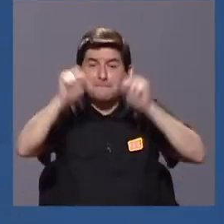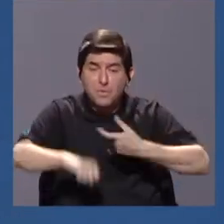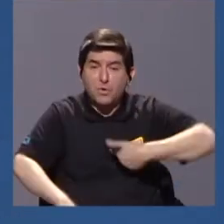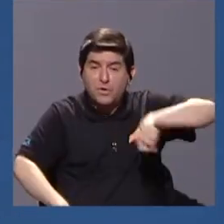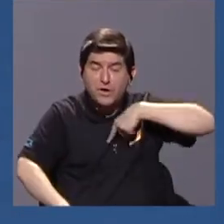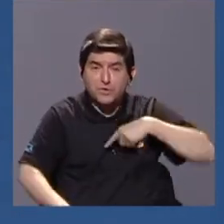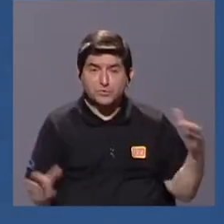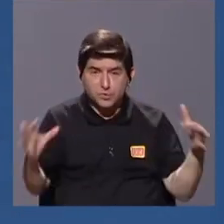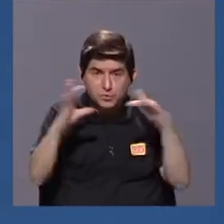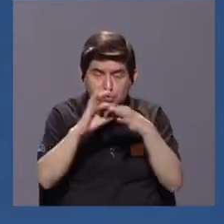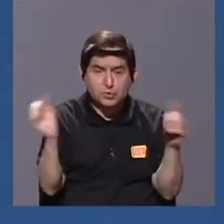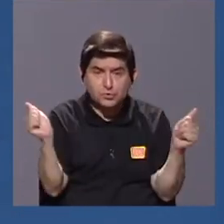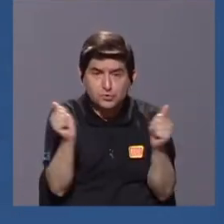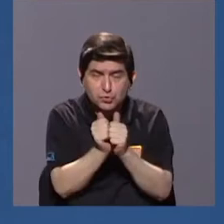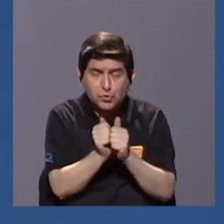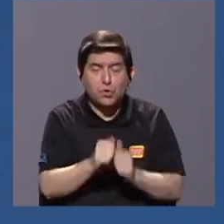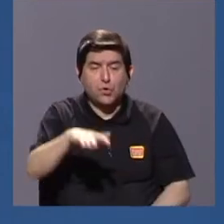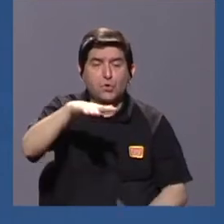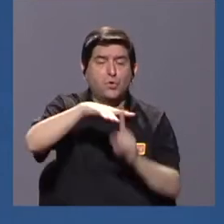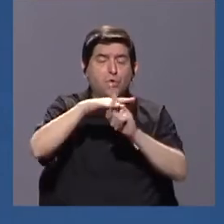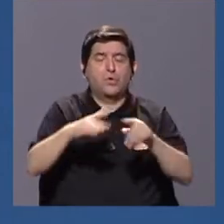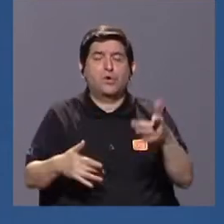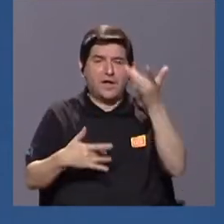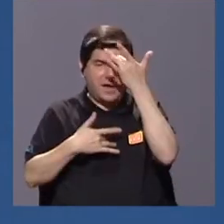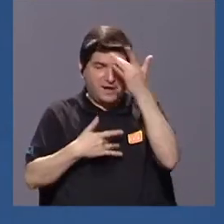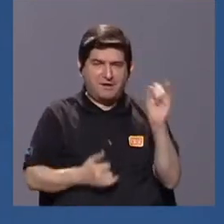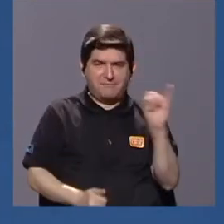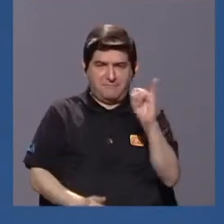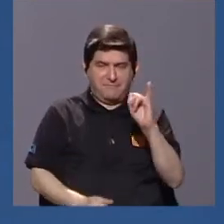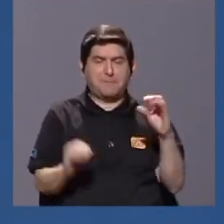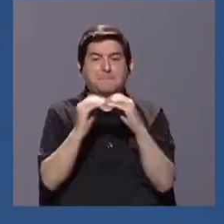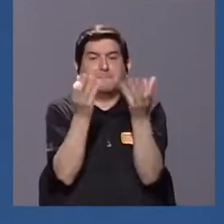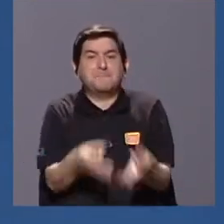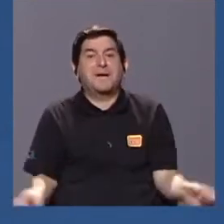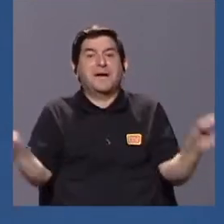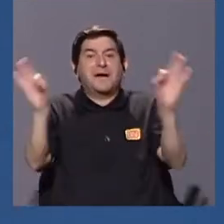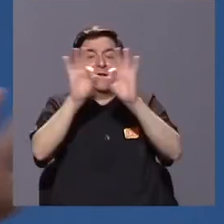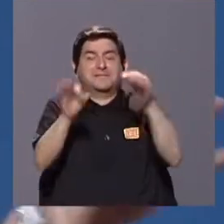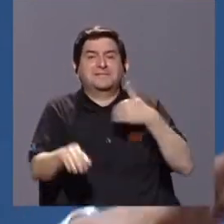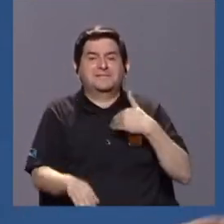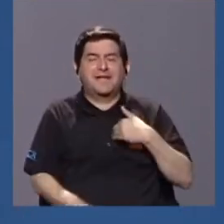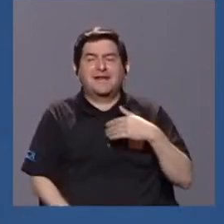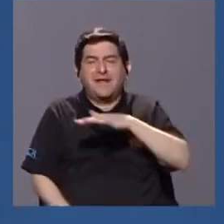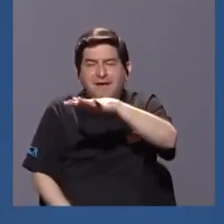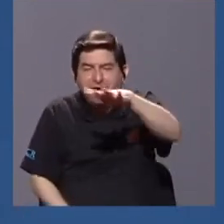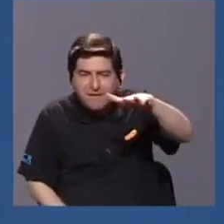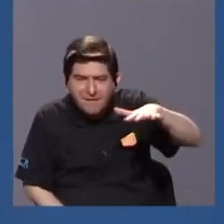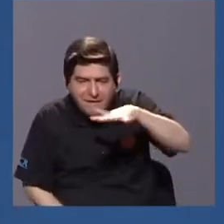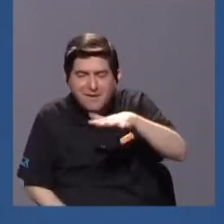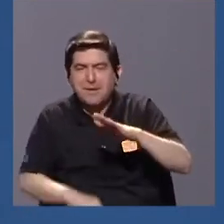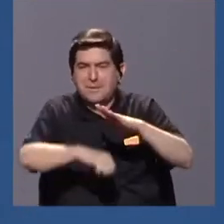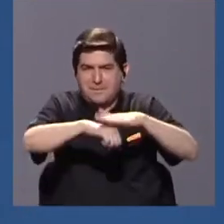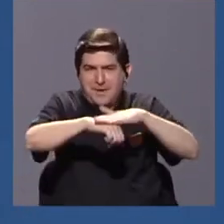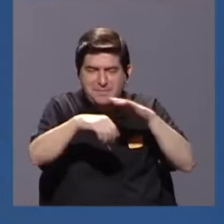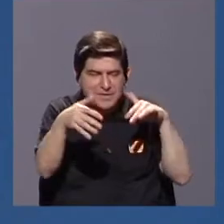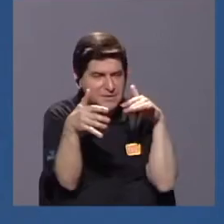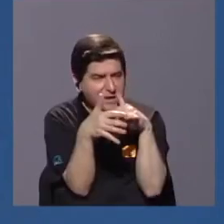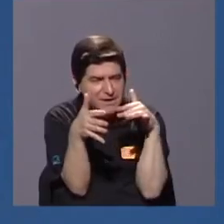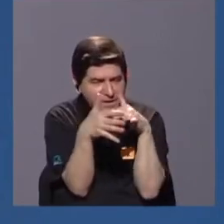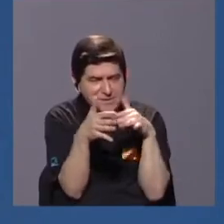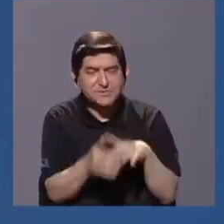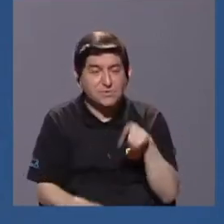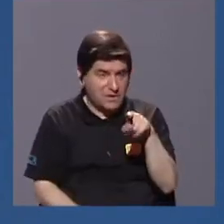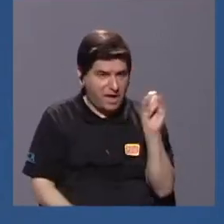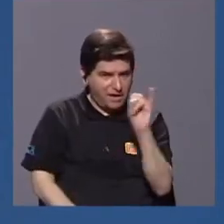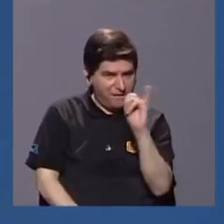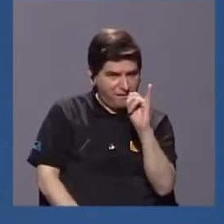estar asociando con la presencia de enfermedades infecciosas. Y lo más importante es eso, tener un paisaje que nos permita estudiar el agente